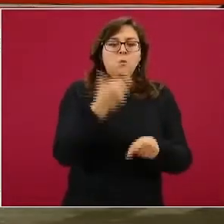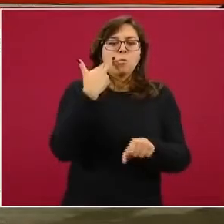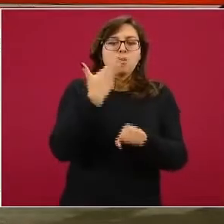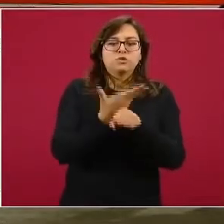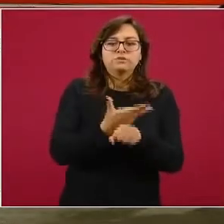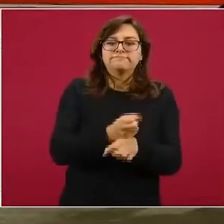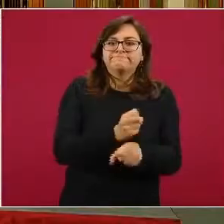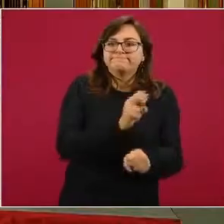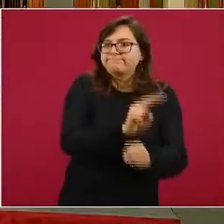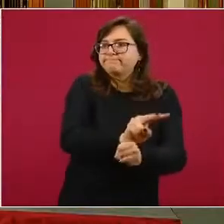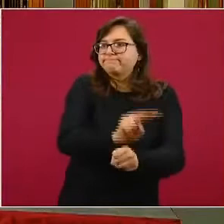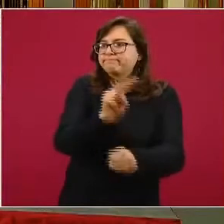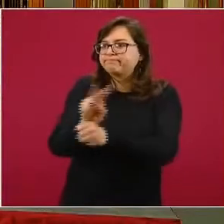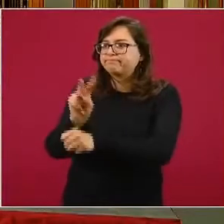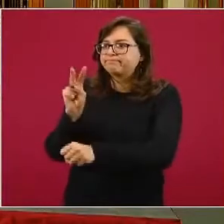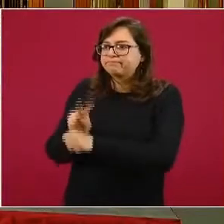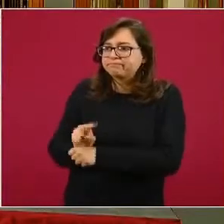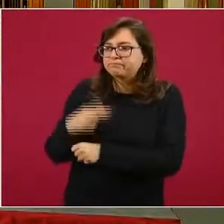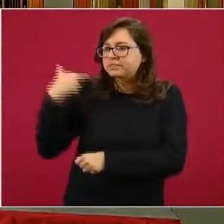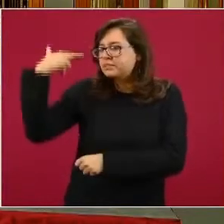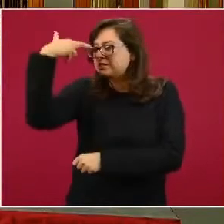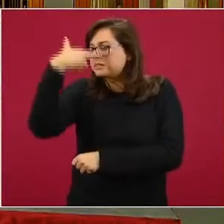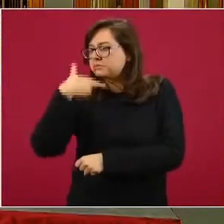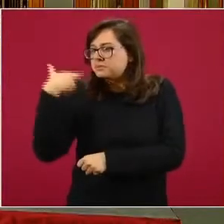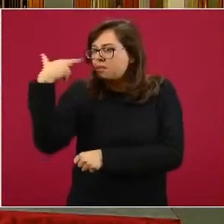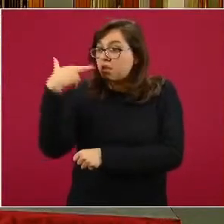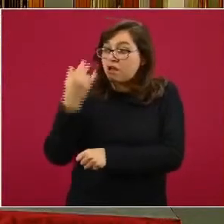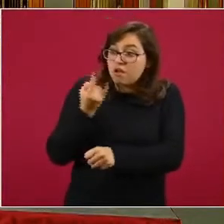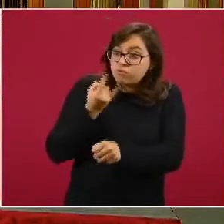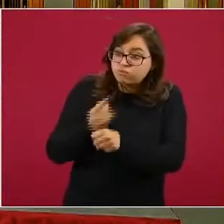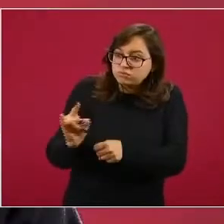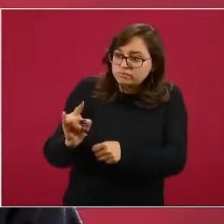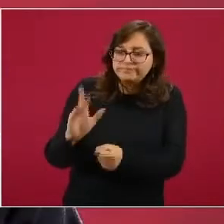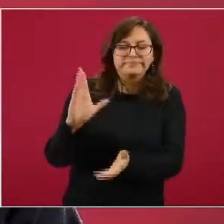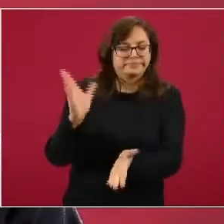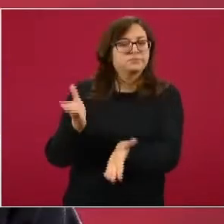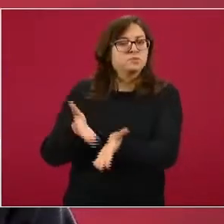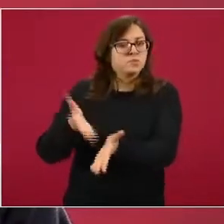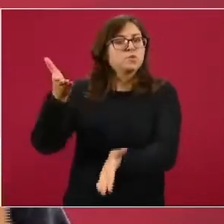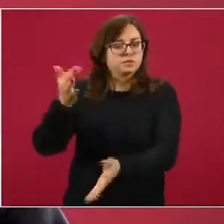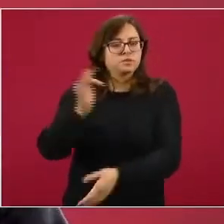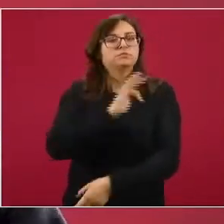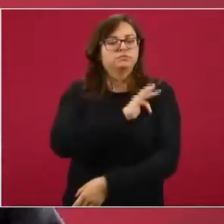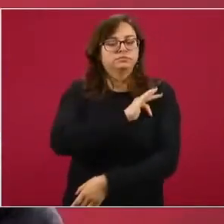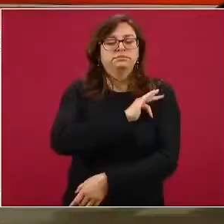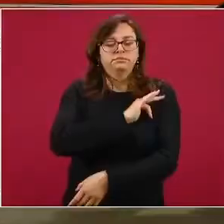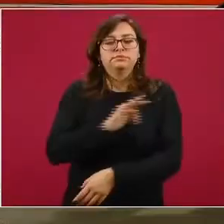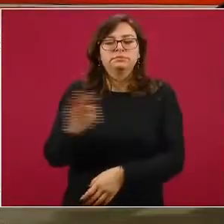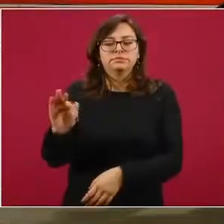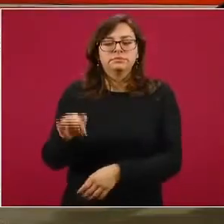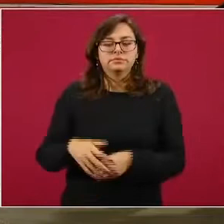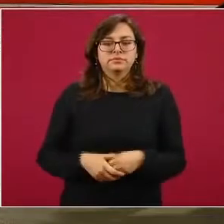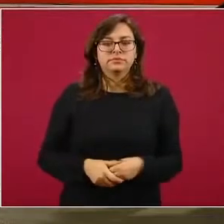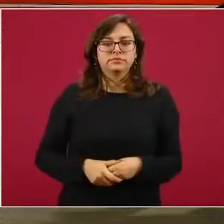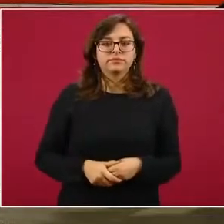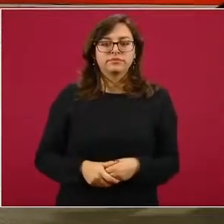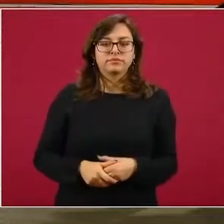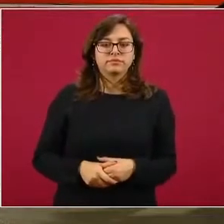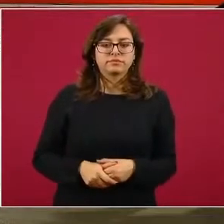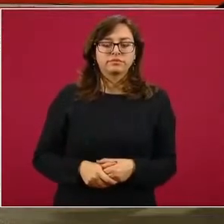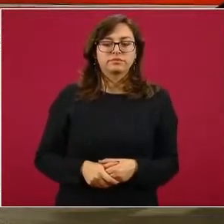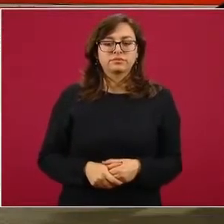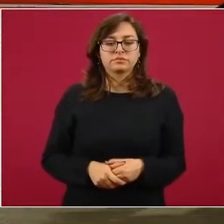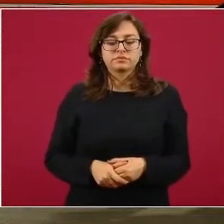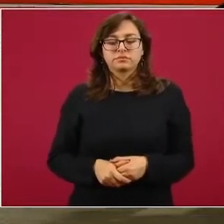en su caso, sanción, si se incumplen con los lineamientos de ley respecto a justamente lo que